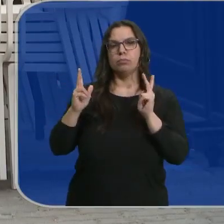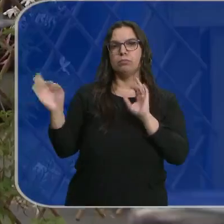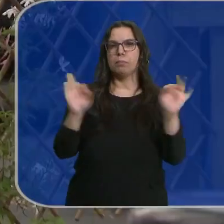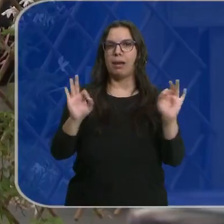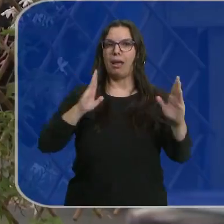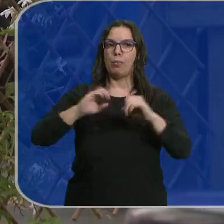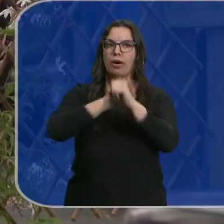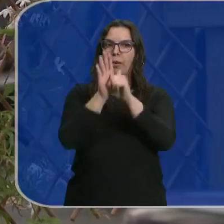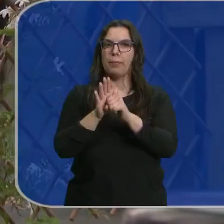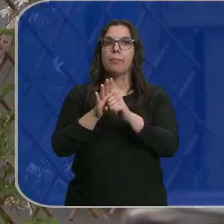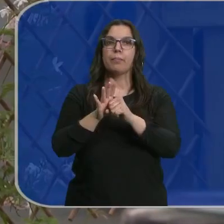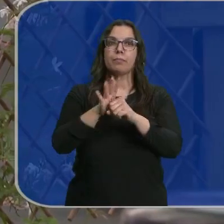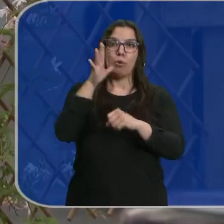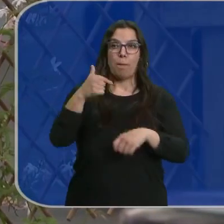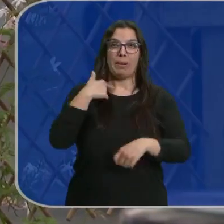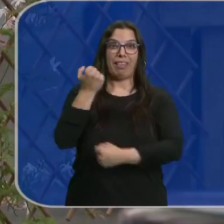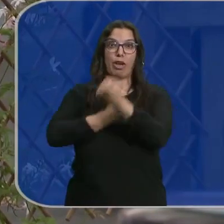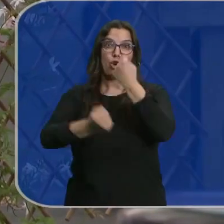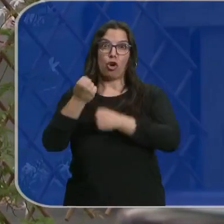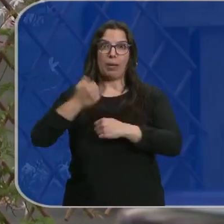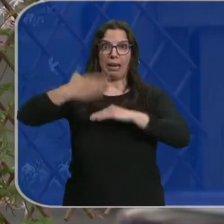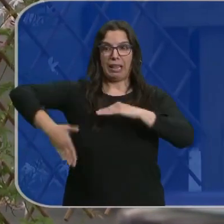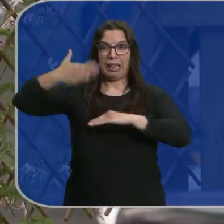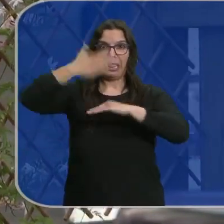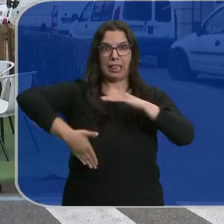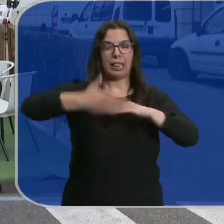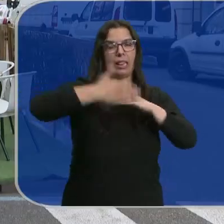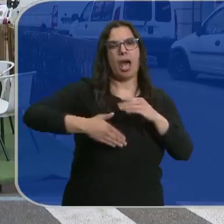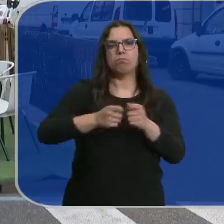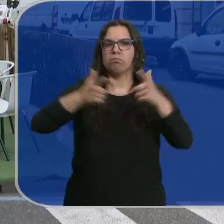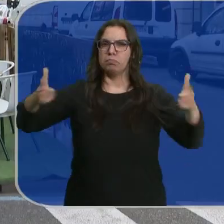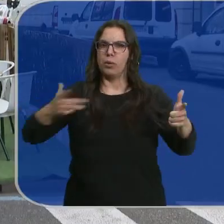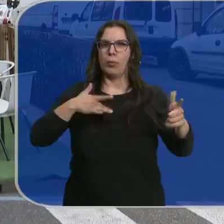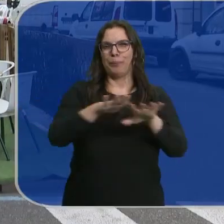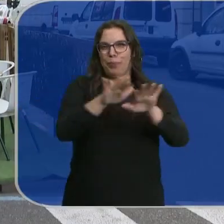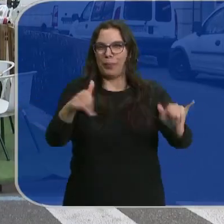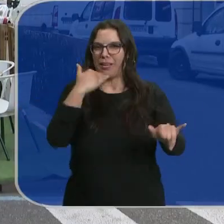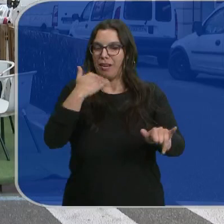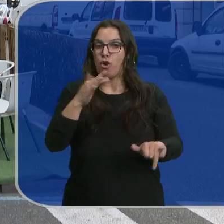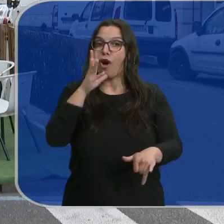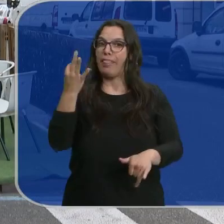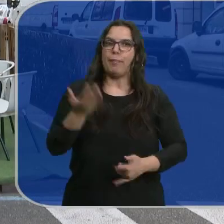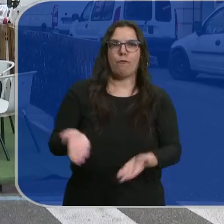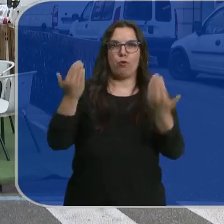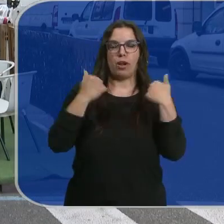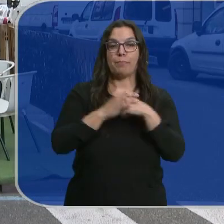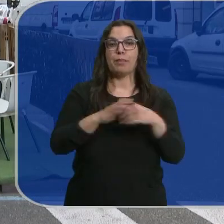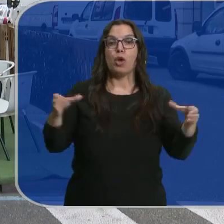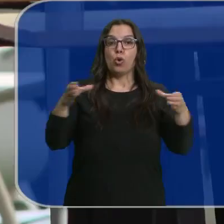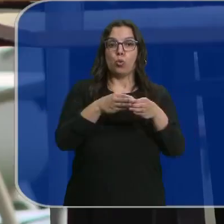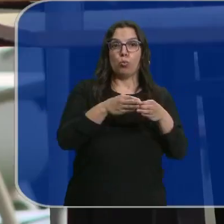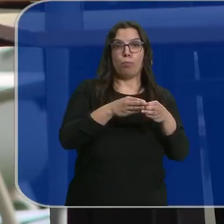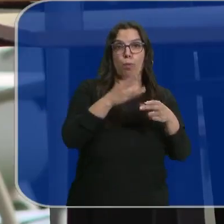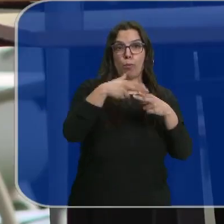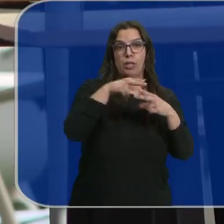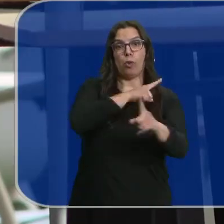durante la pandemia para hacer frente a las pérdidas económicas motivadas por las restricciones. Ahora tendrán que quitarlas. Los grupos de la